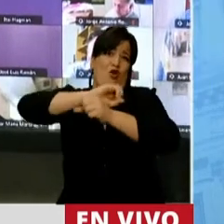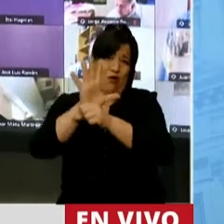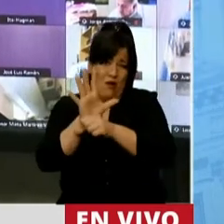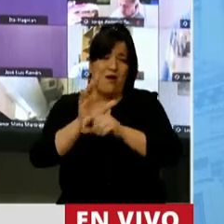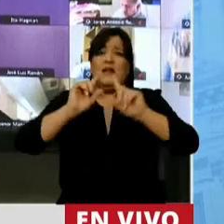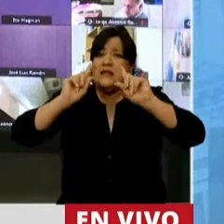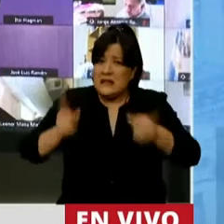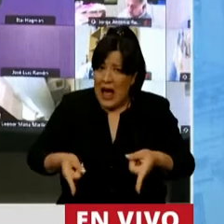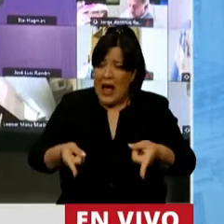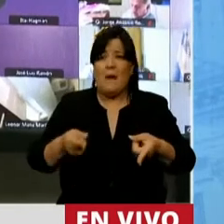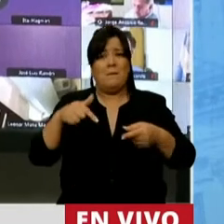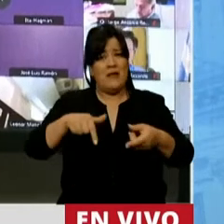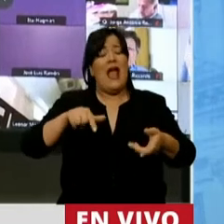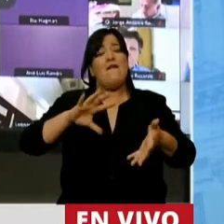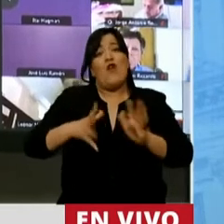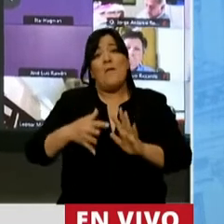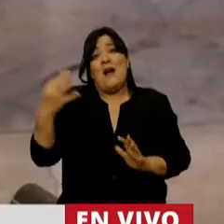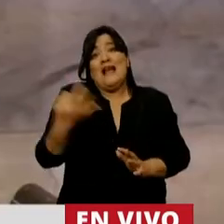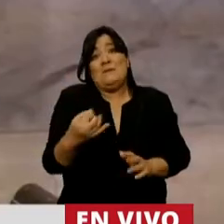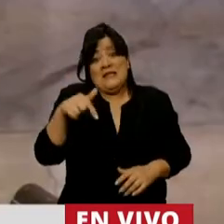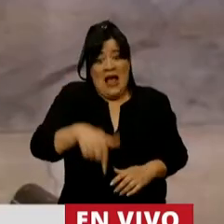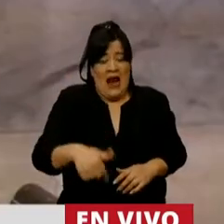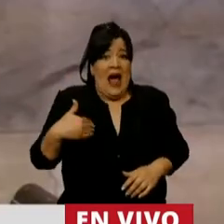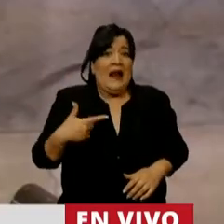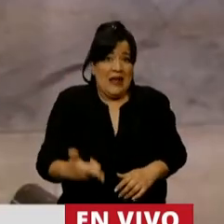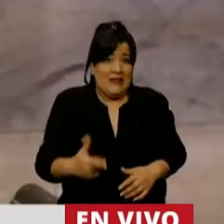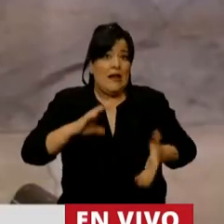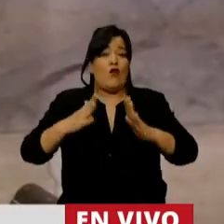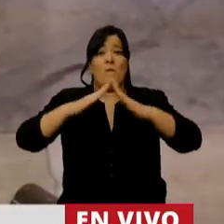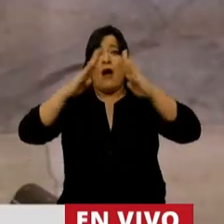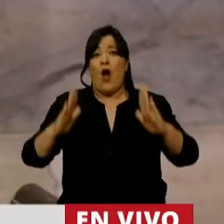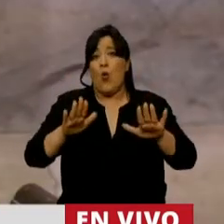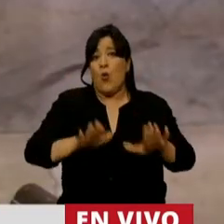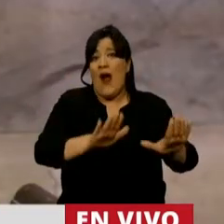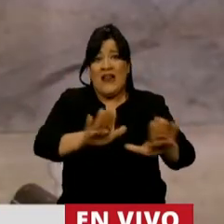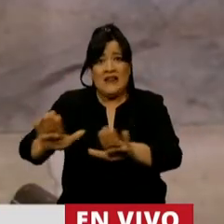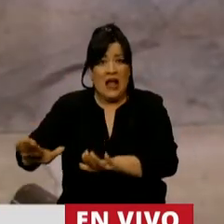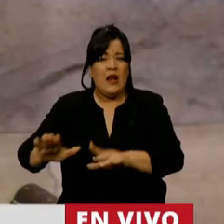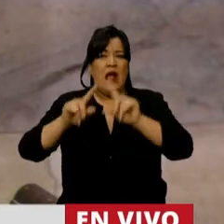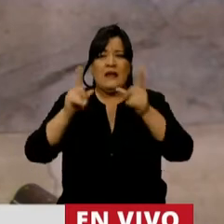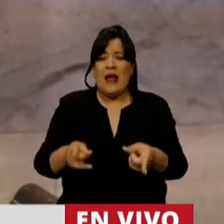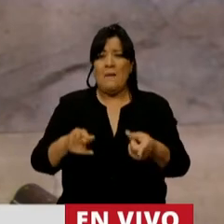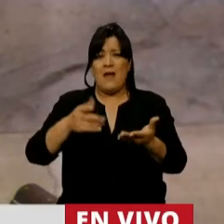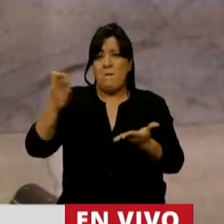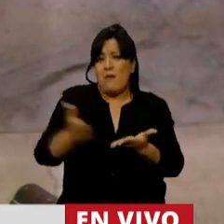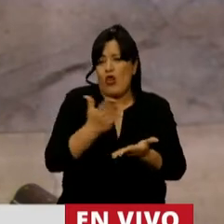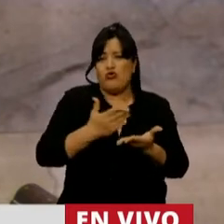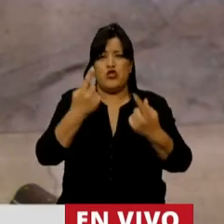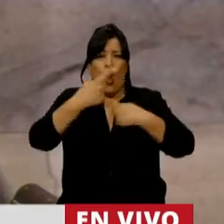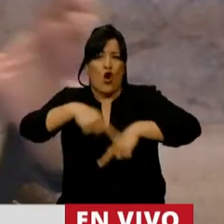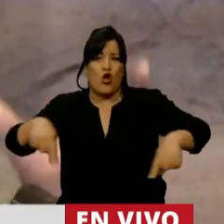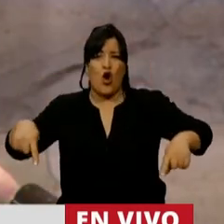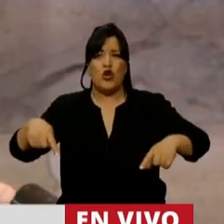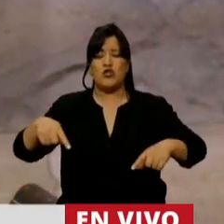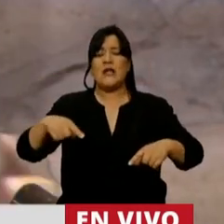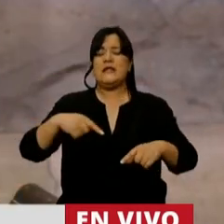también de la forma particular en que la Argentina se trató la cuarentena y la estructura productiva en la preservación